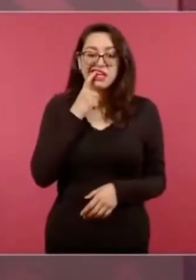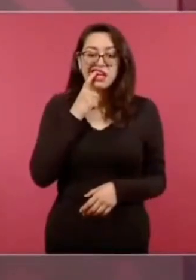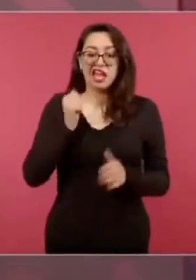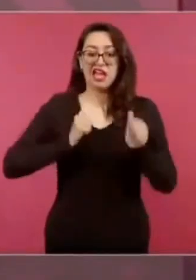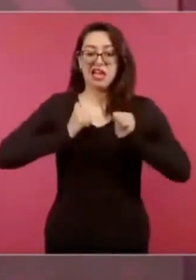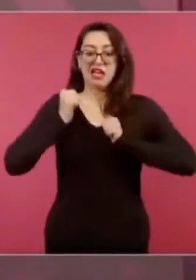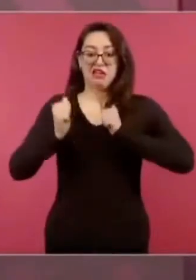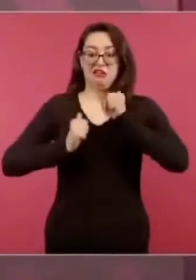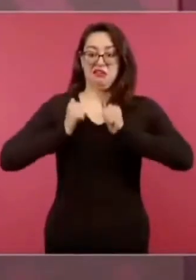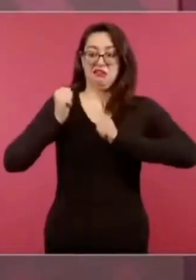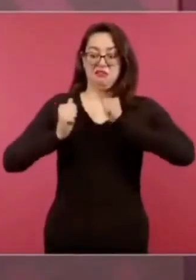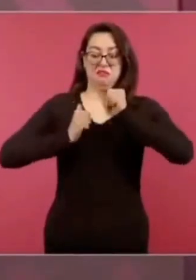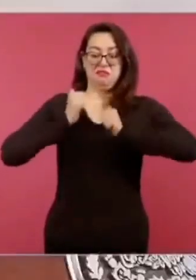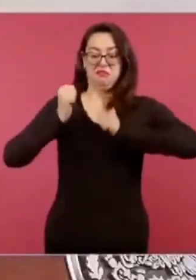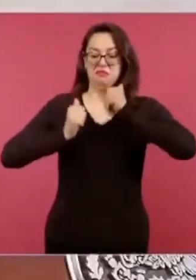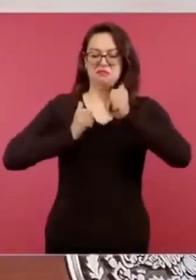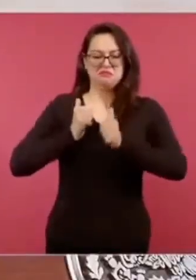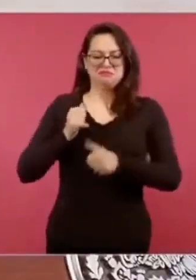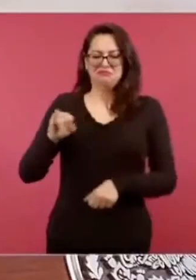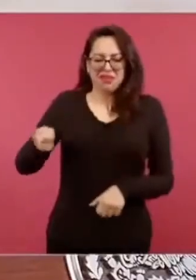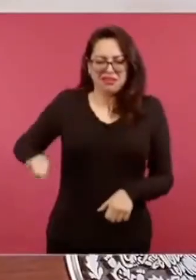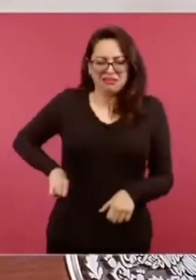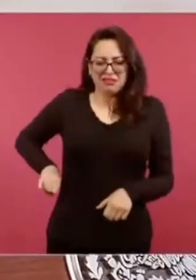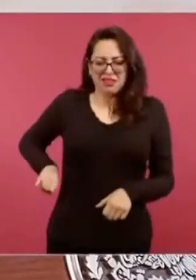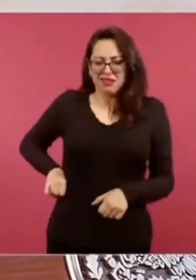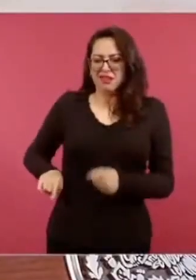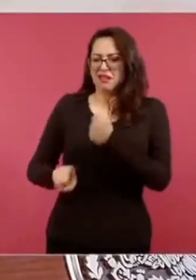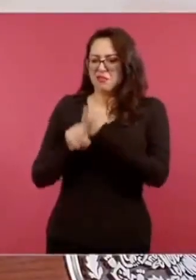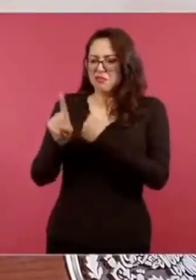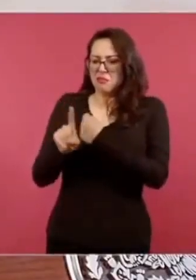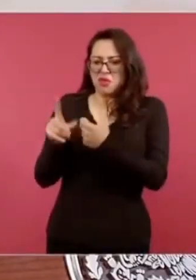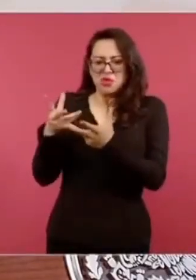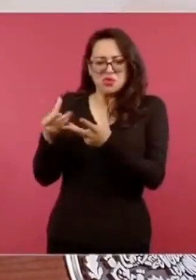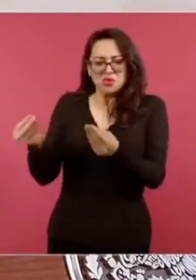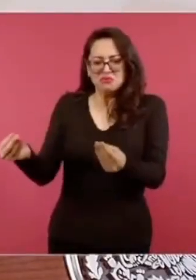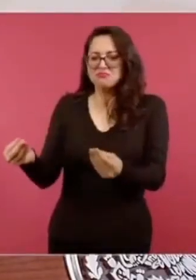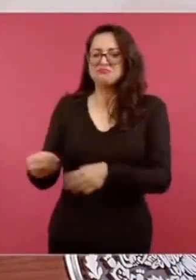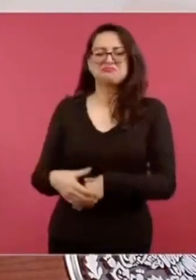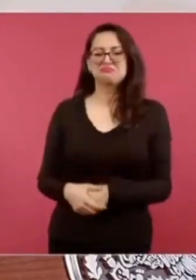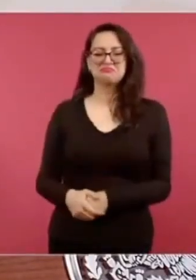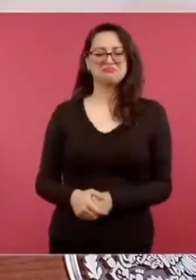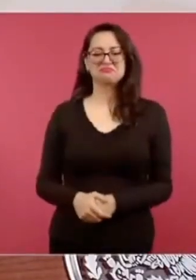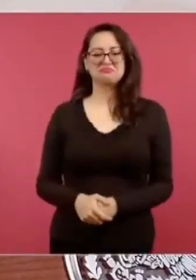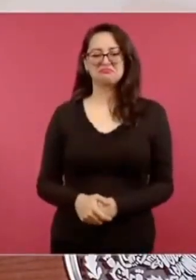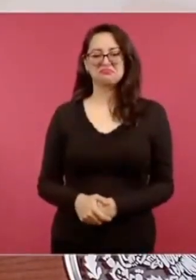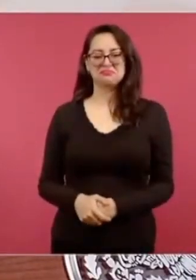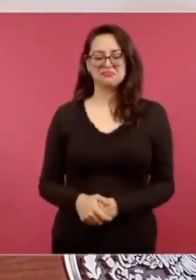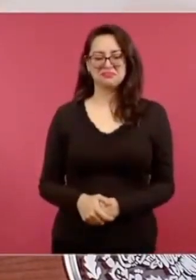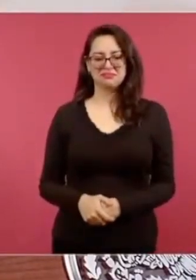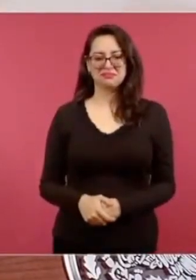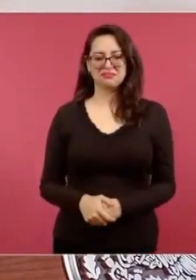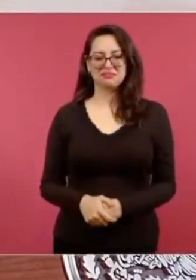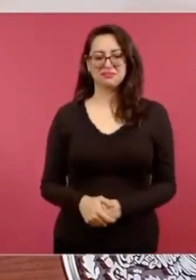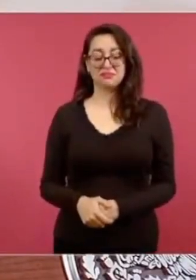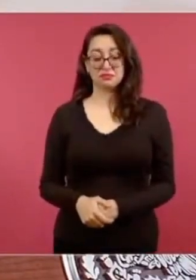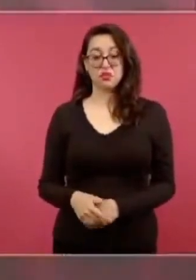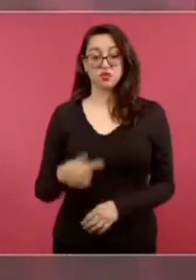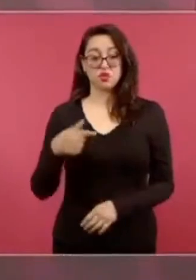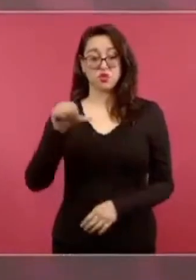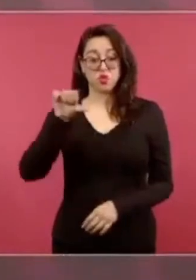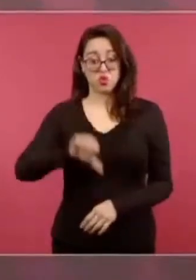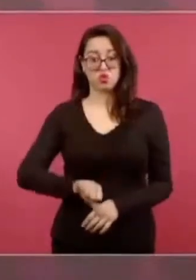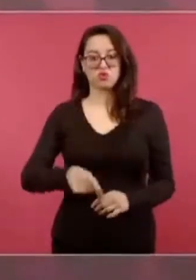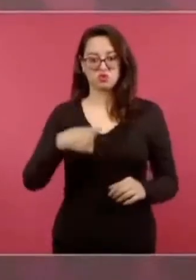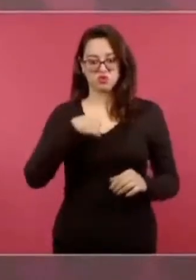para que los dueños de los medios y los que